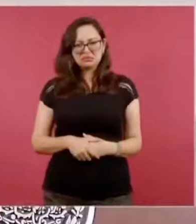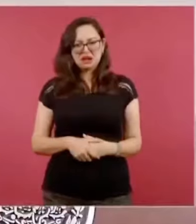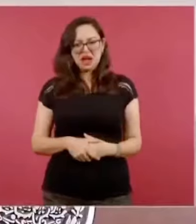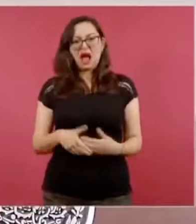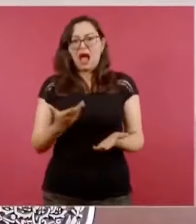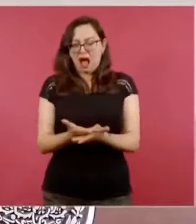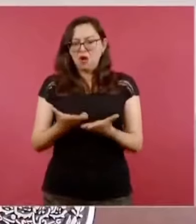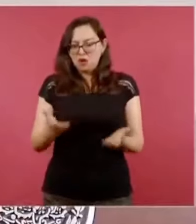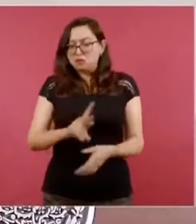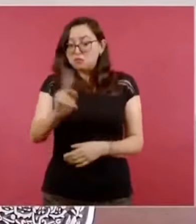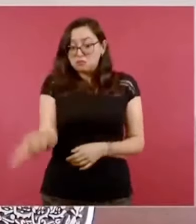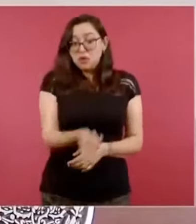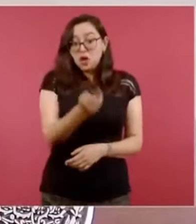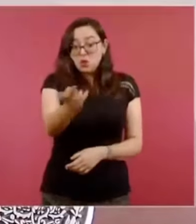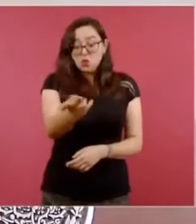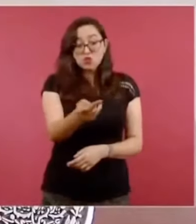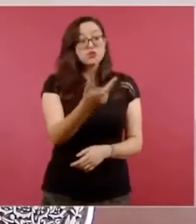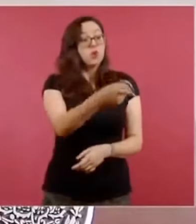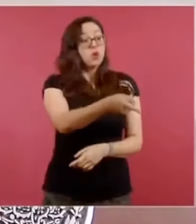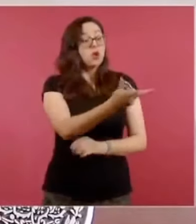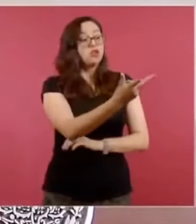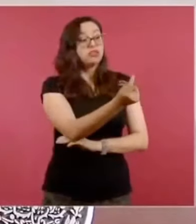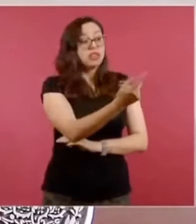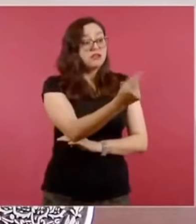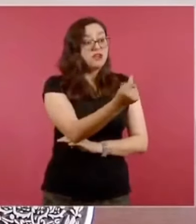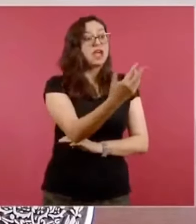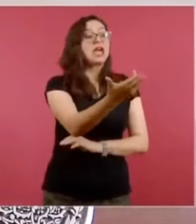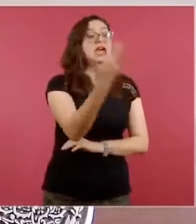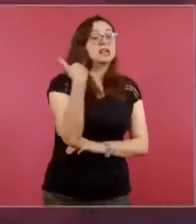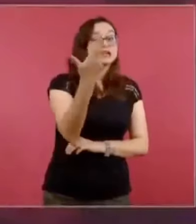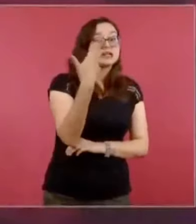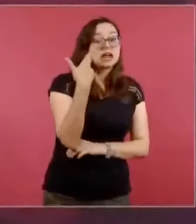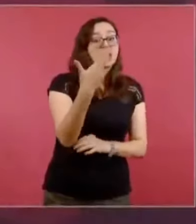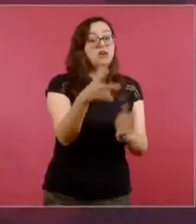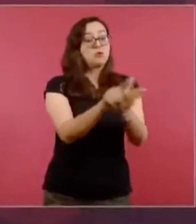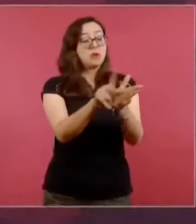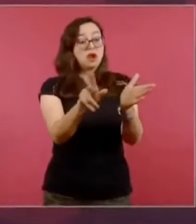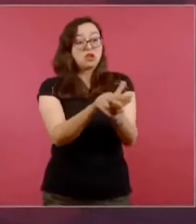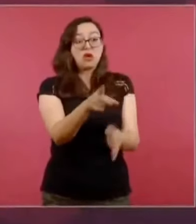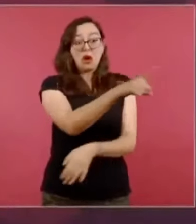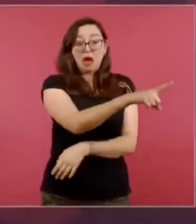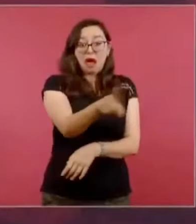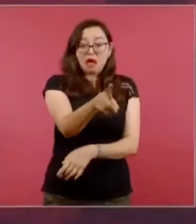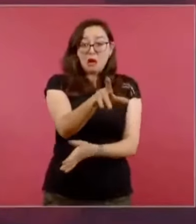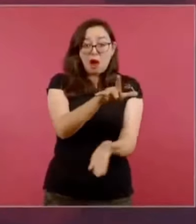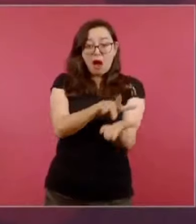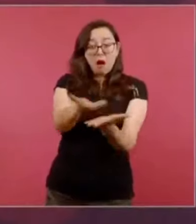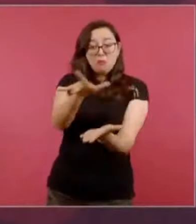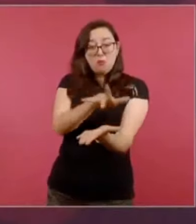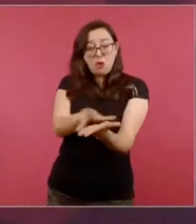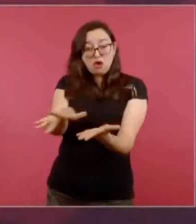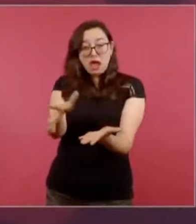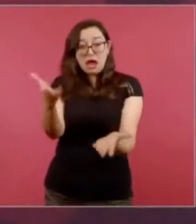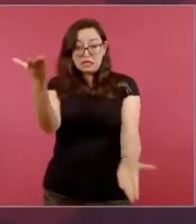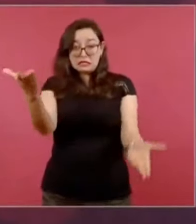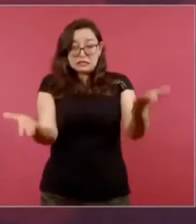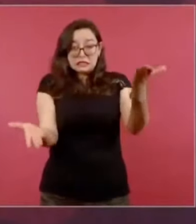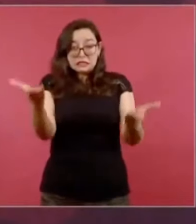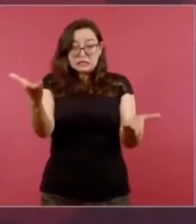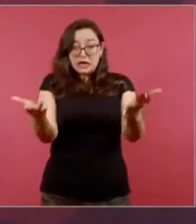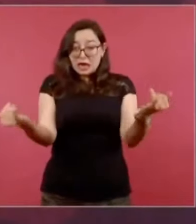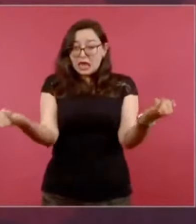porque ya el colmo del cinismo es que